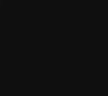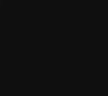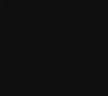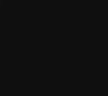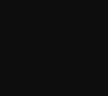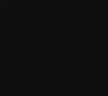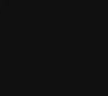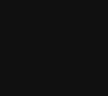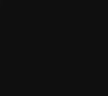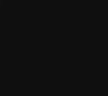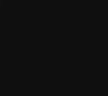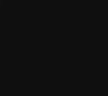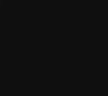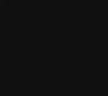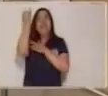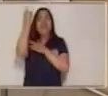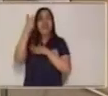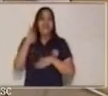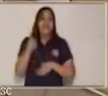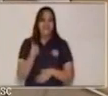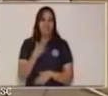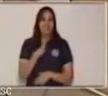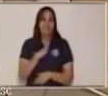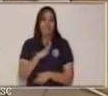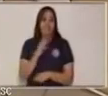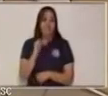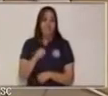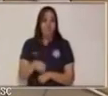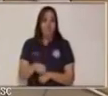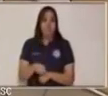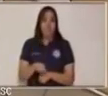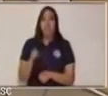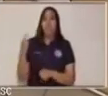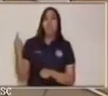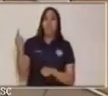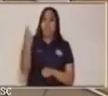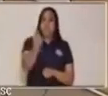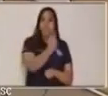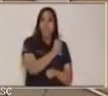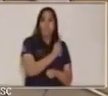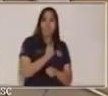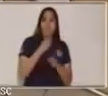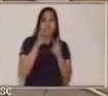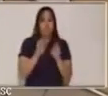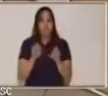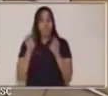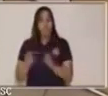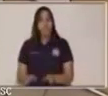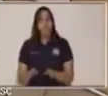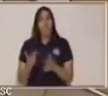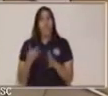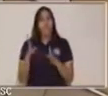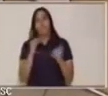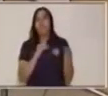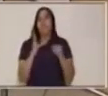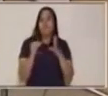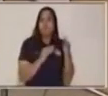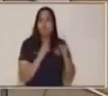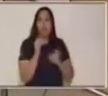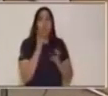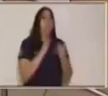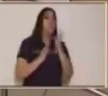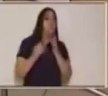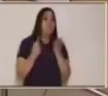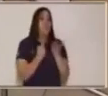idea que podemos tener. Y así, las demás personas con las que estamos conversando o en un diálogo